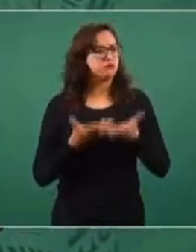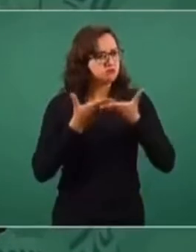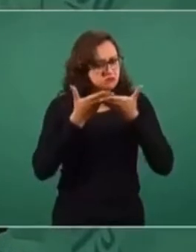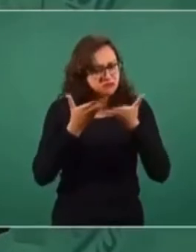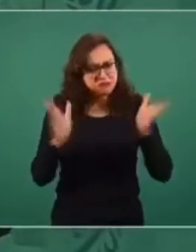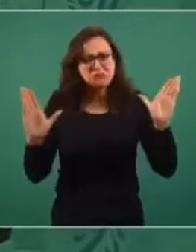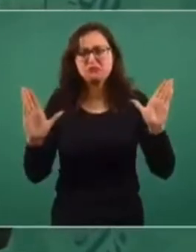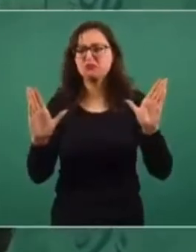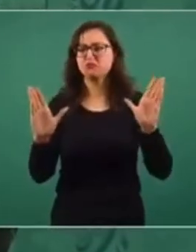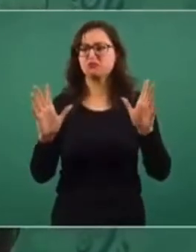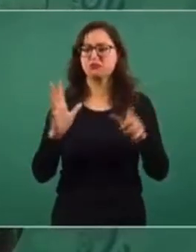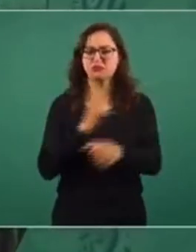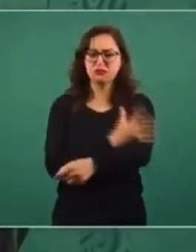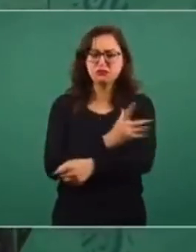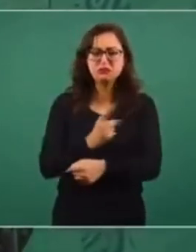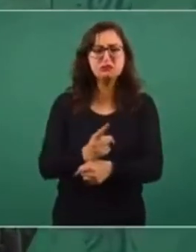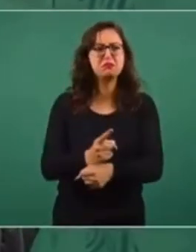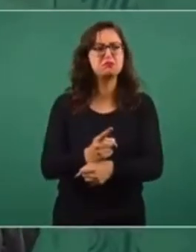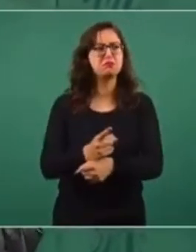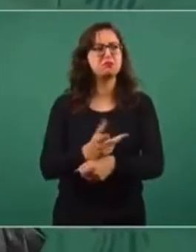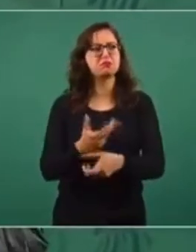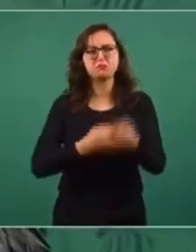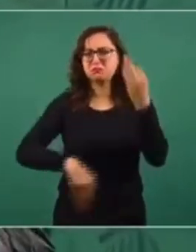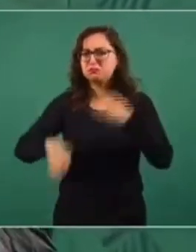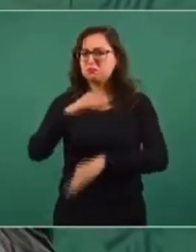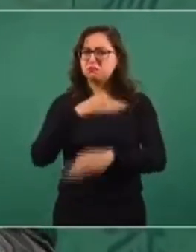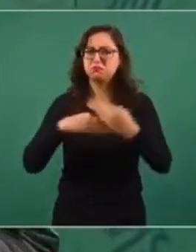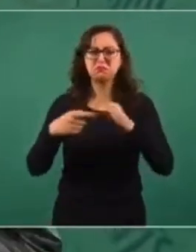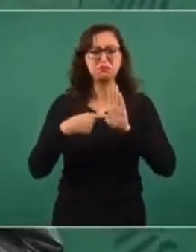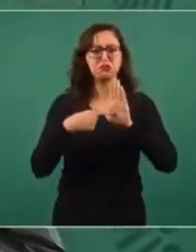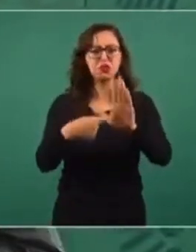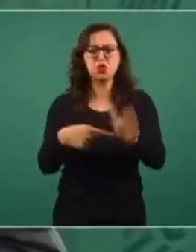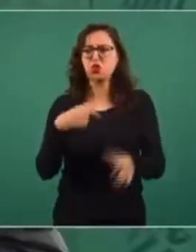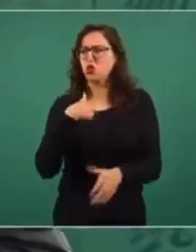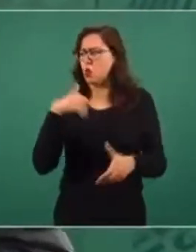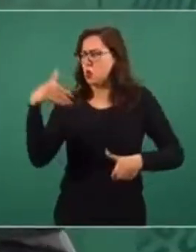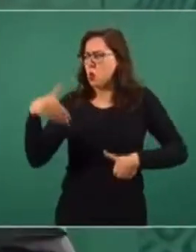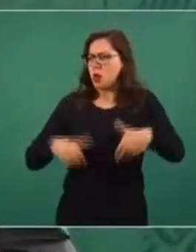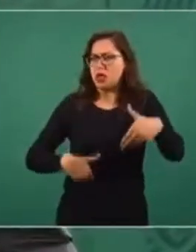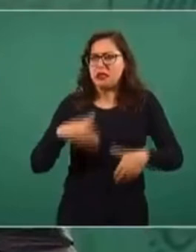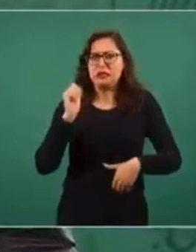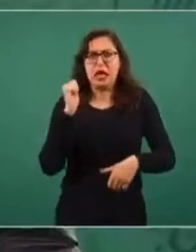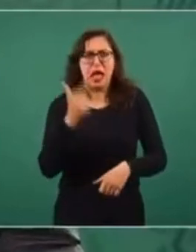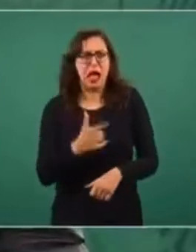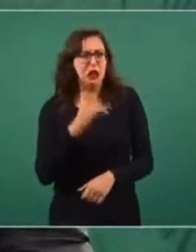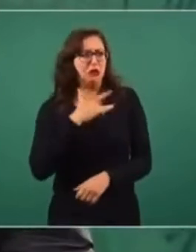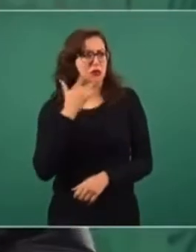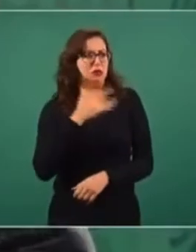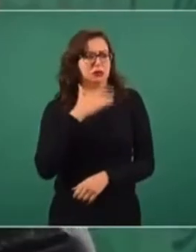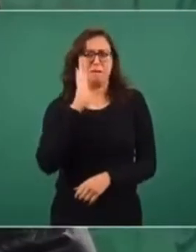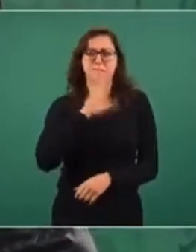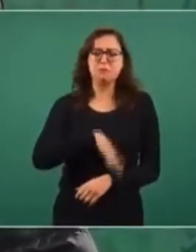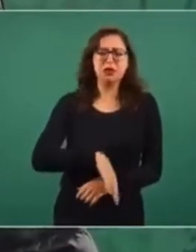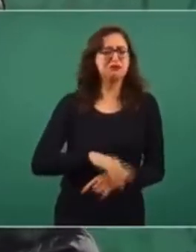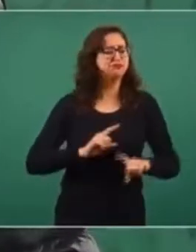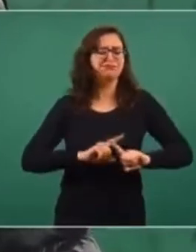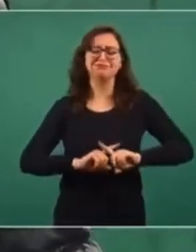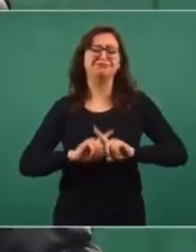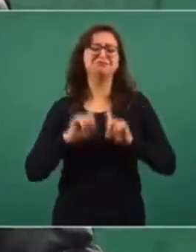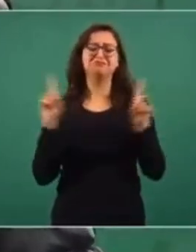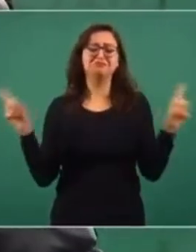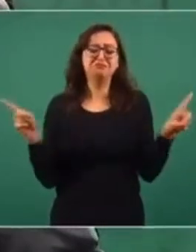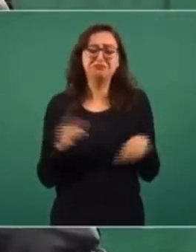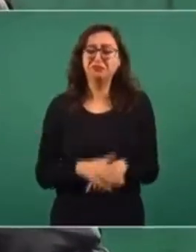y la transparencia no tengo manera de sentirme incómoda, al contrario, y todos tienen su